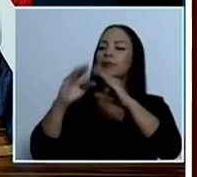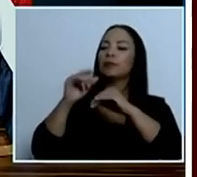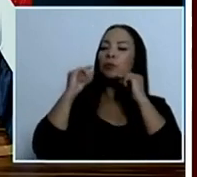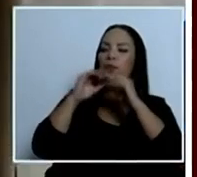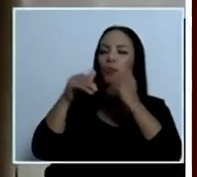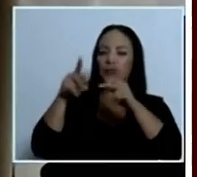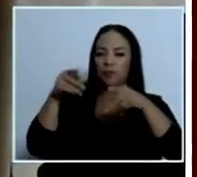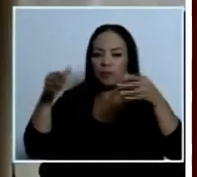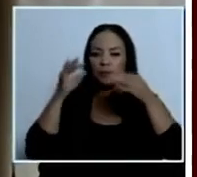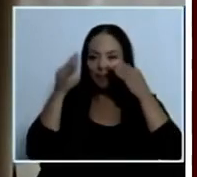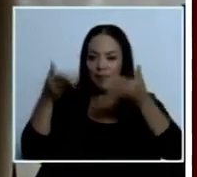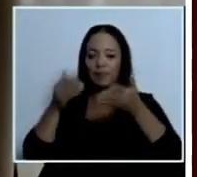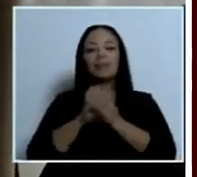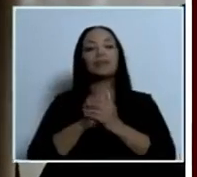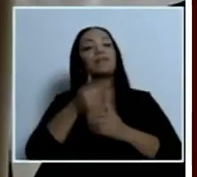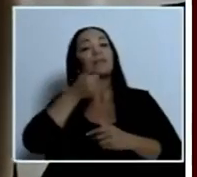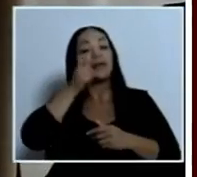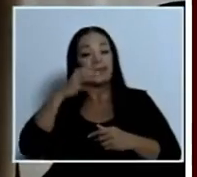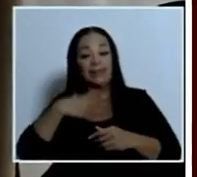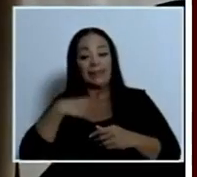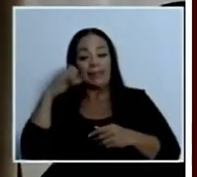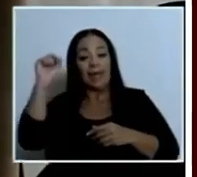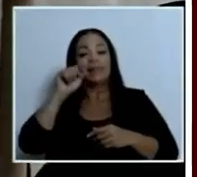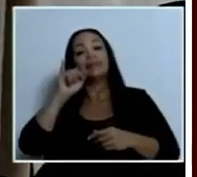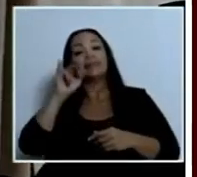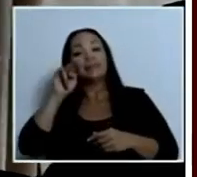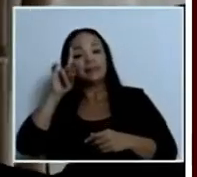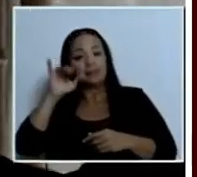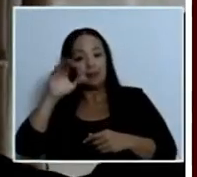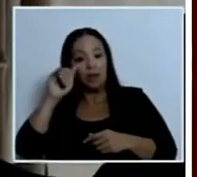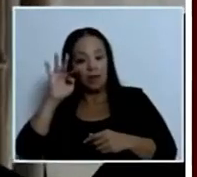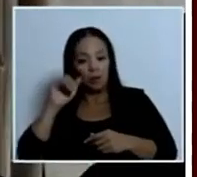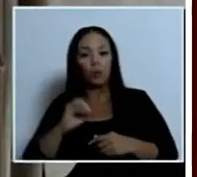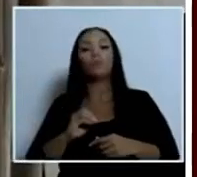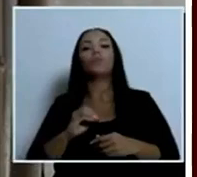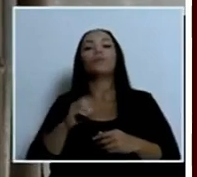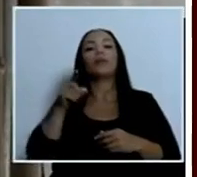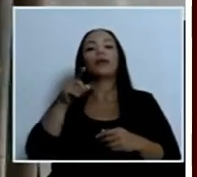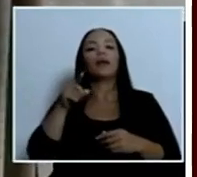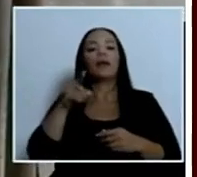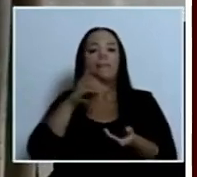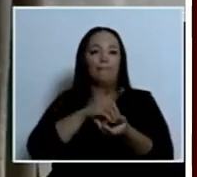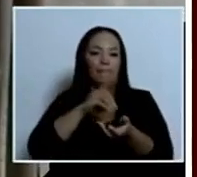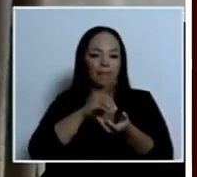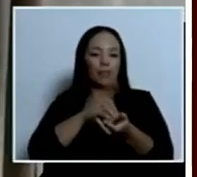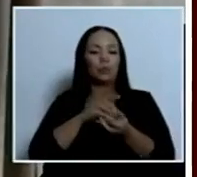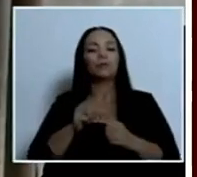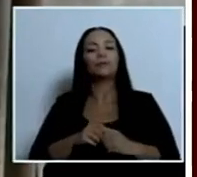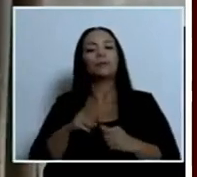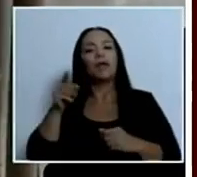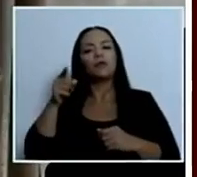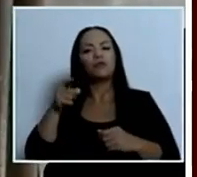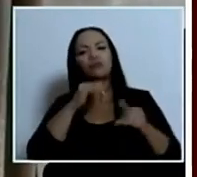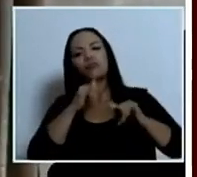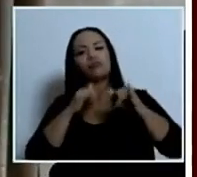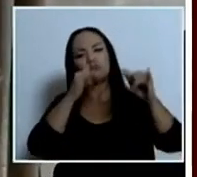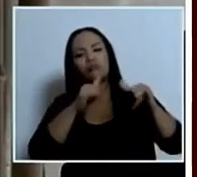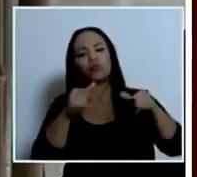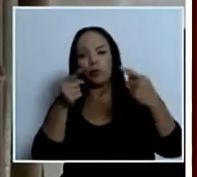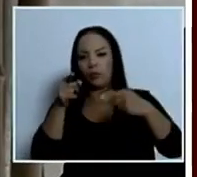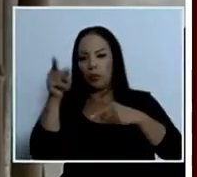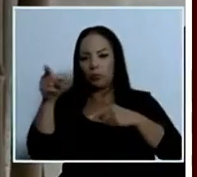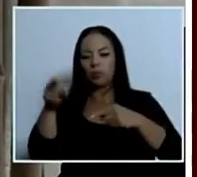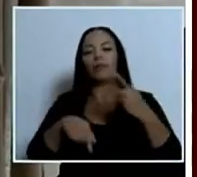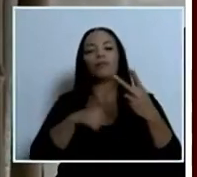don Rodrigo ayer el Sindicato Nacional de Médicos Especialistas del SINAME presentó una denuncia ante el Ministerio Público en su contra en contra del